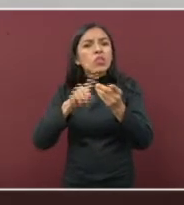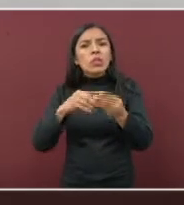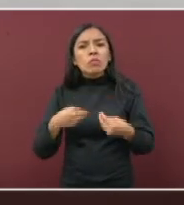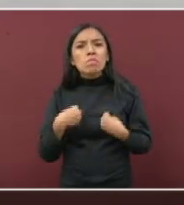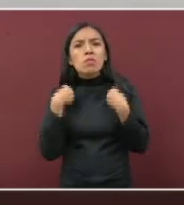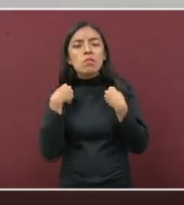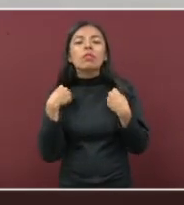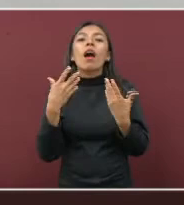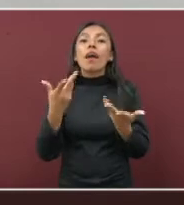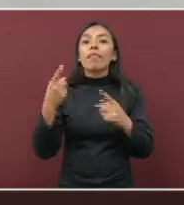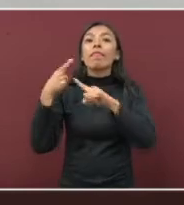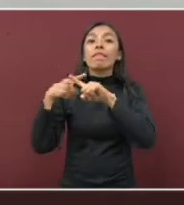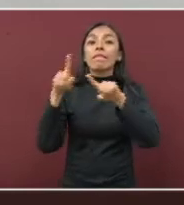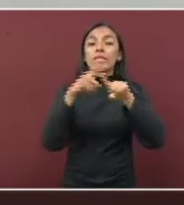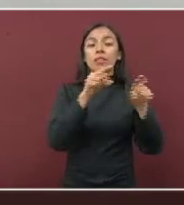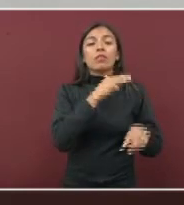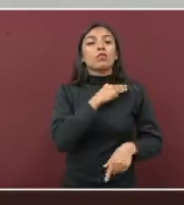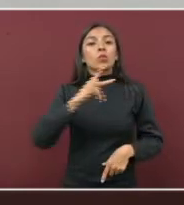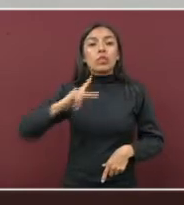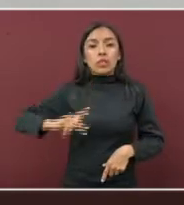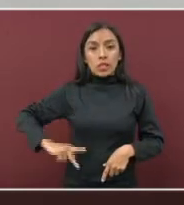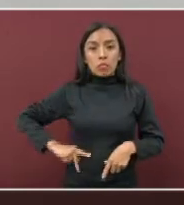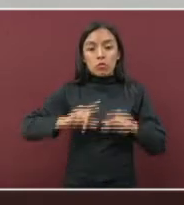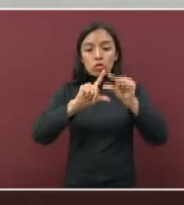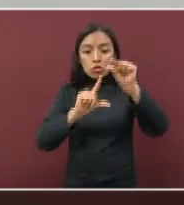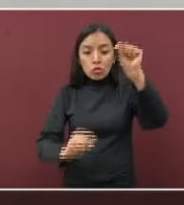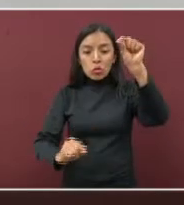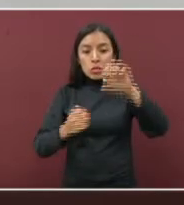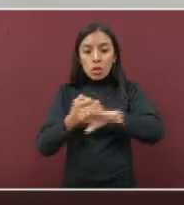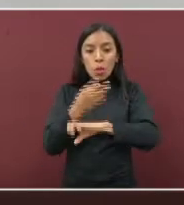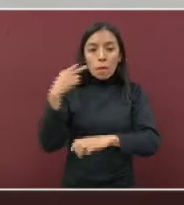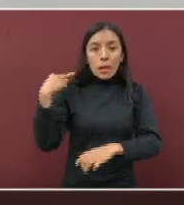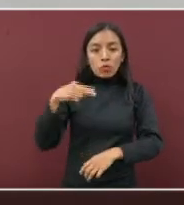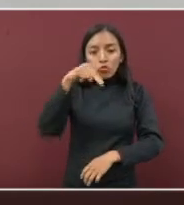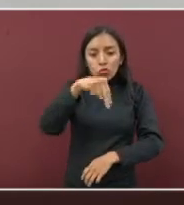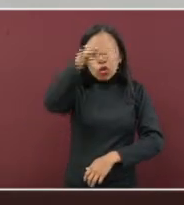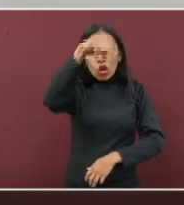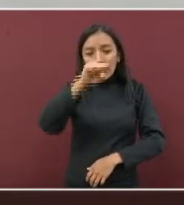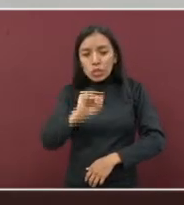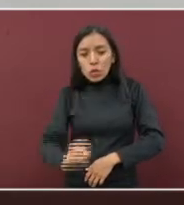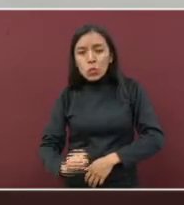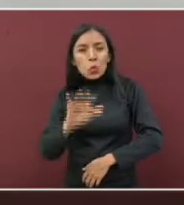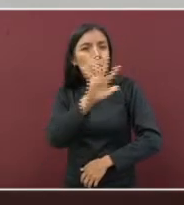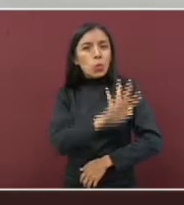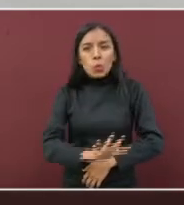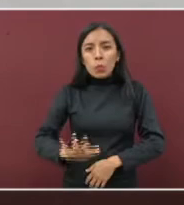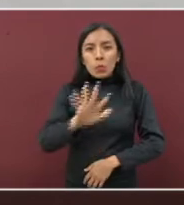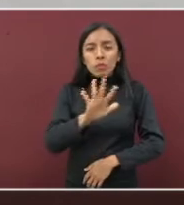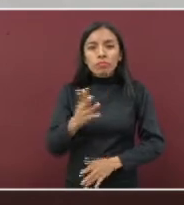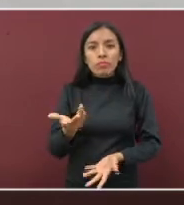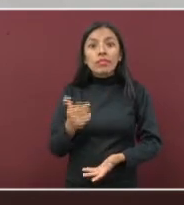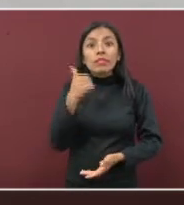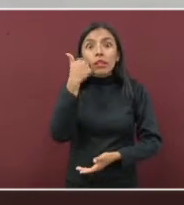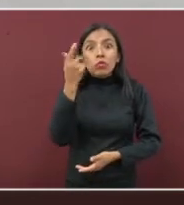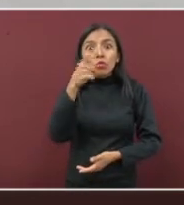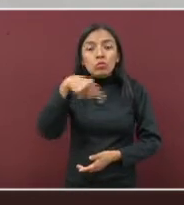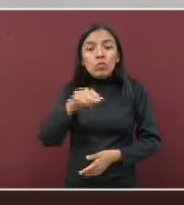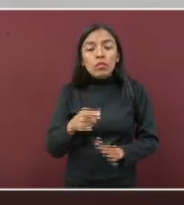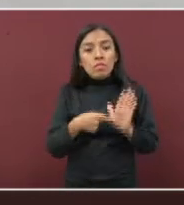municipios de norte a sur del estado. La intención de darlos a conocer es para que